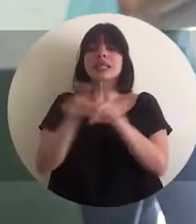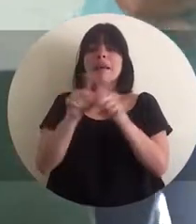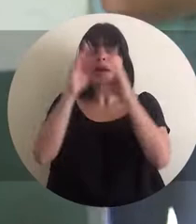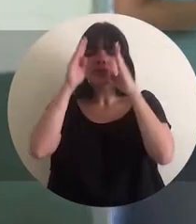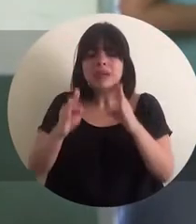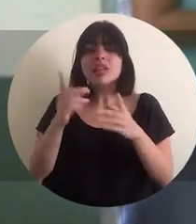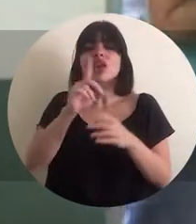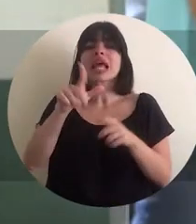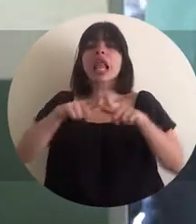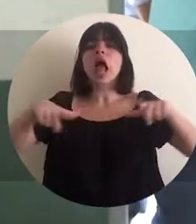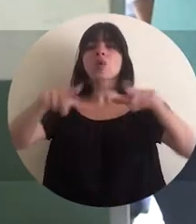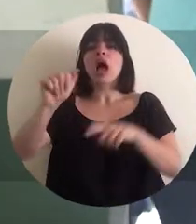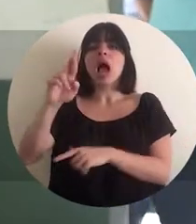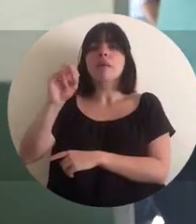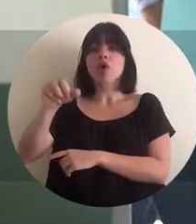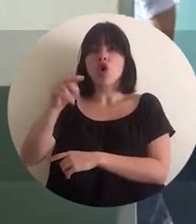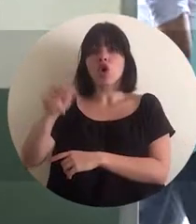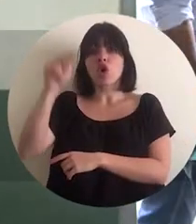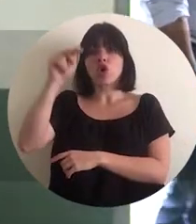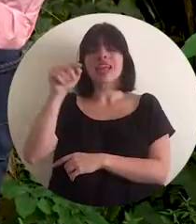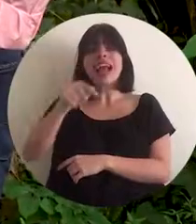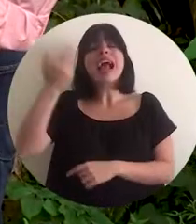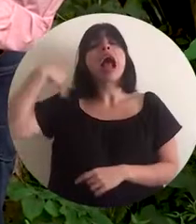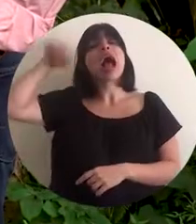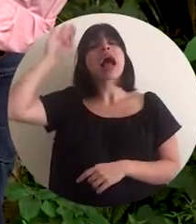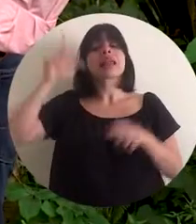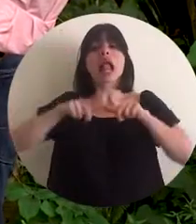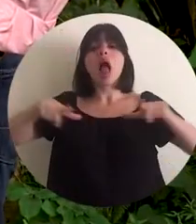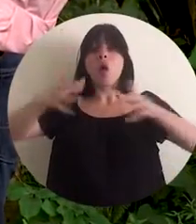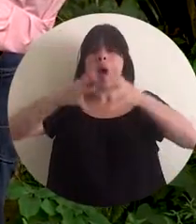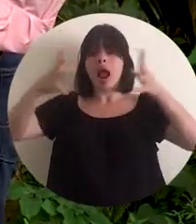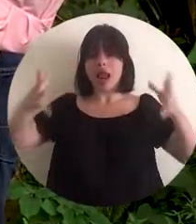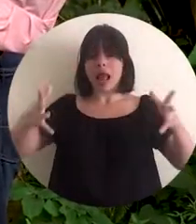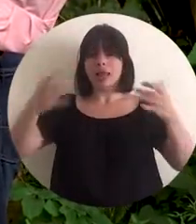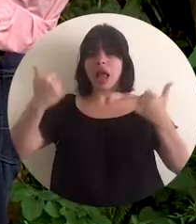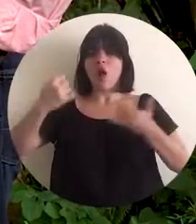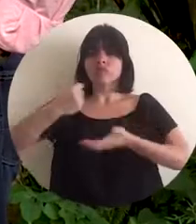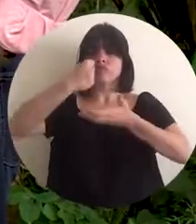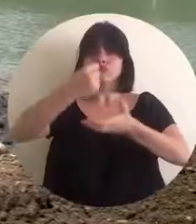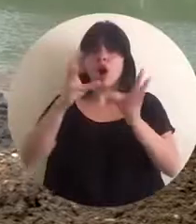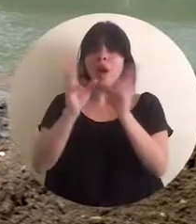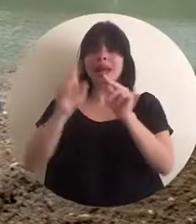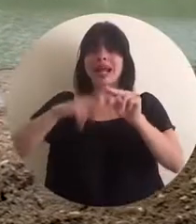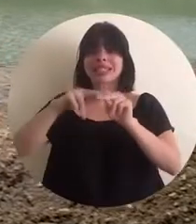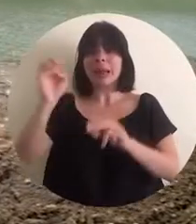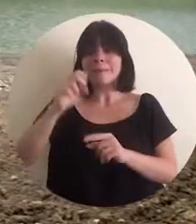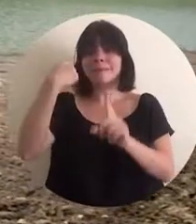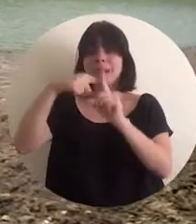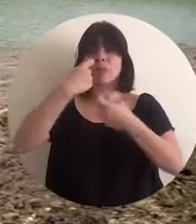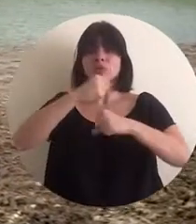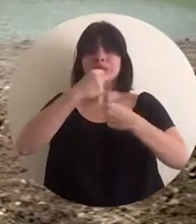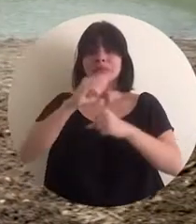trabajos en la Laguna de Abrojo Norte. Esto es que antes era una gran laguna que ahora con recursos de la Comisión Nacional de Emergencias y de la